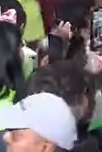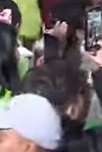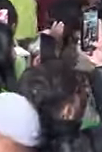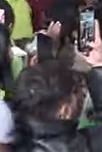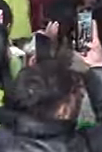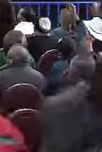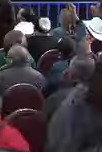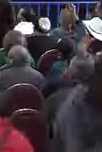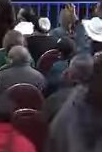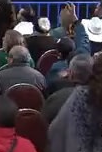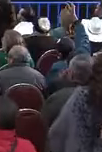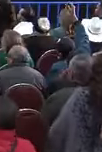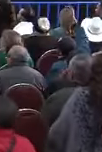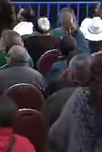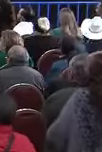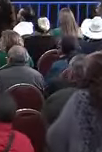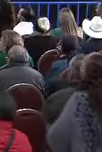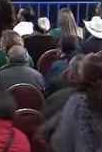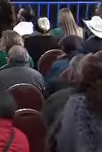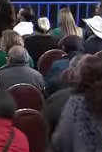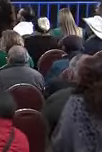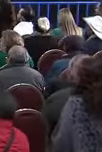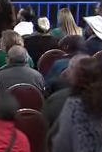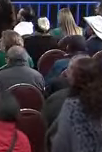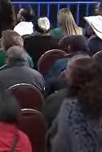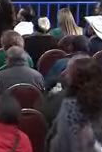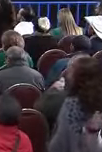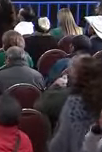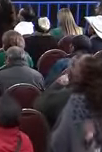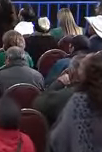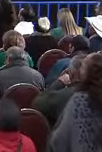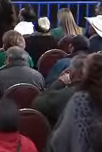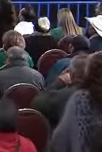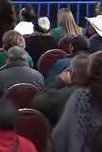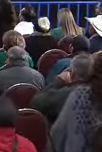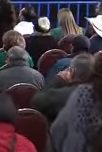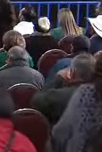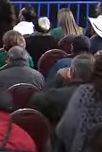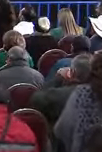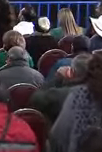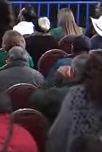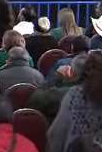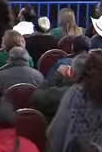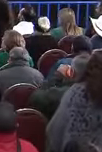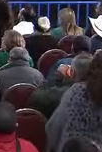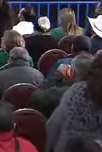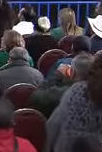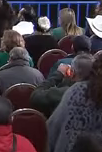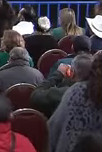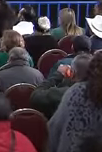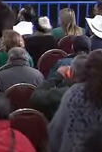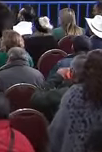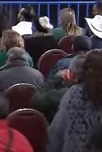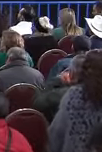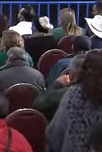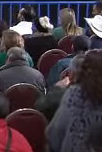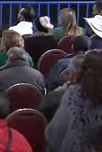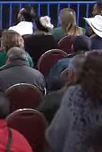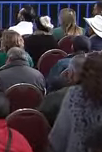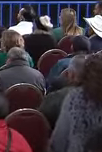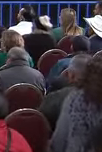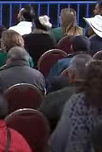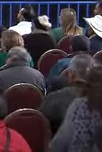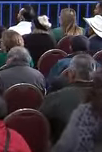Agradecer A todo el gabinete que hoy nos acompaña Muchas gracias Las y los